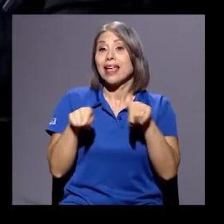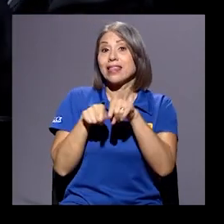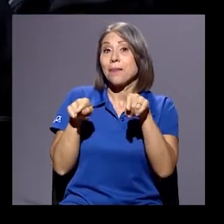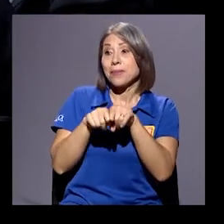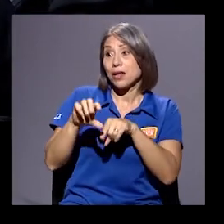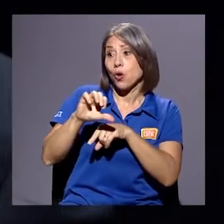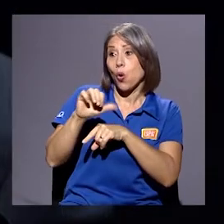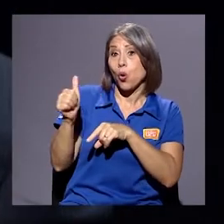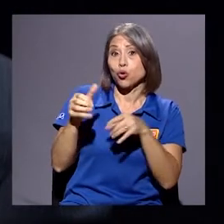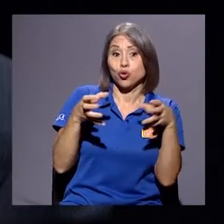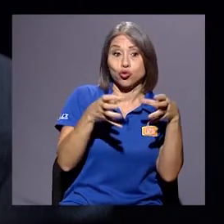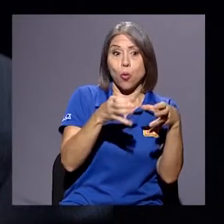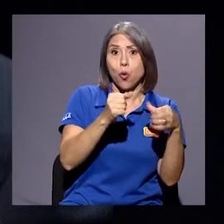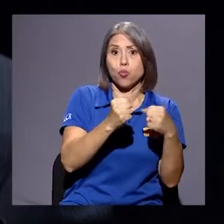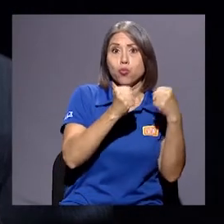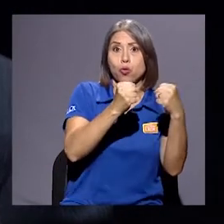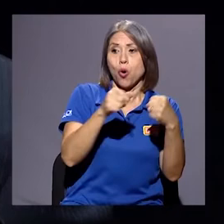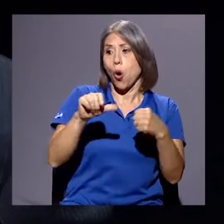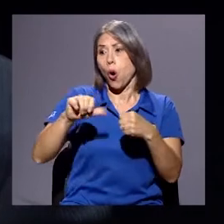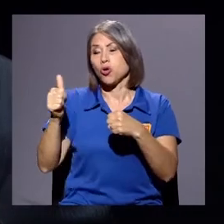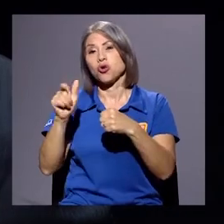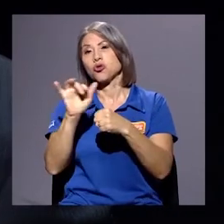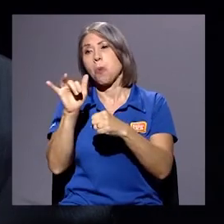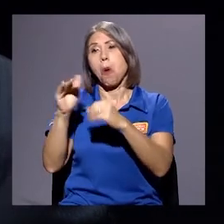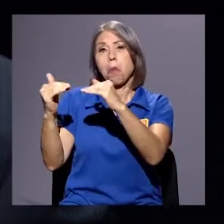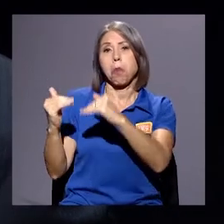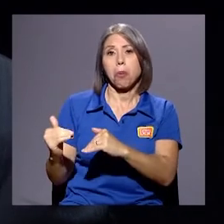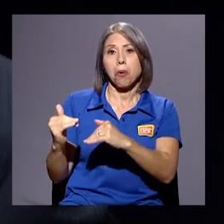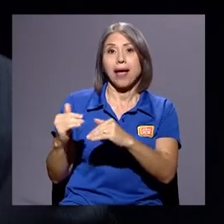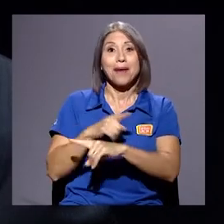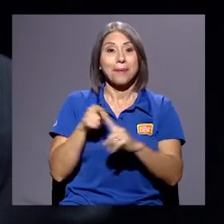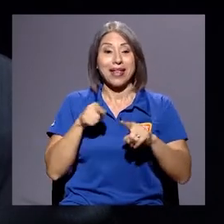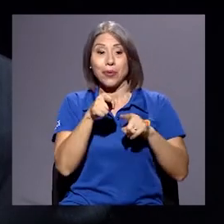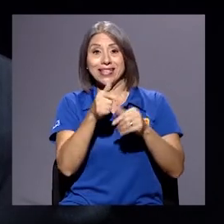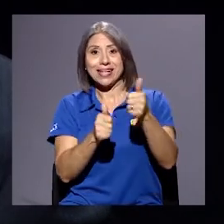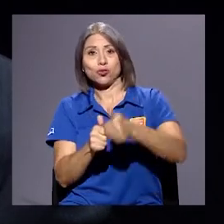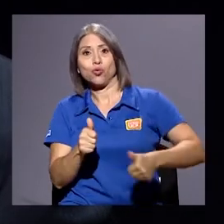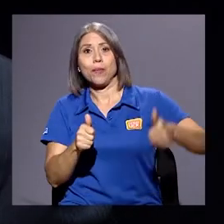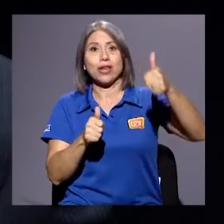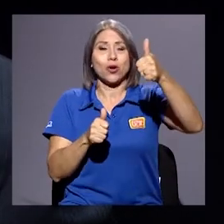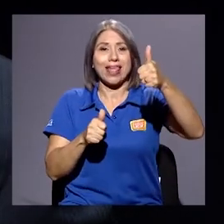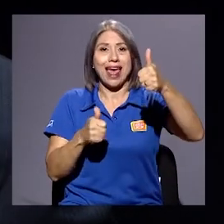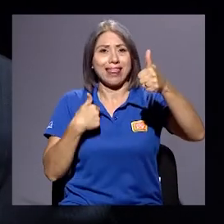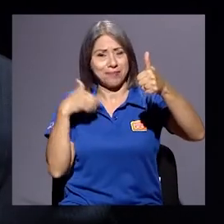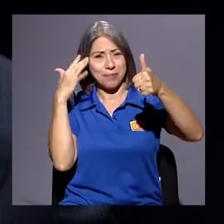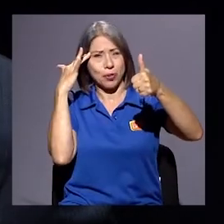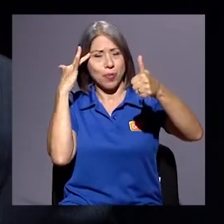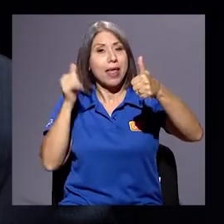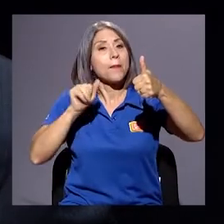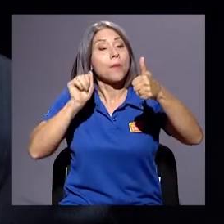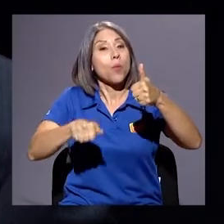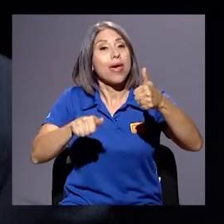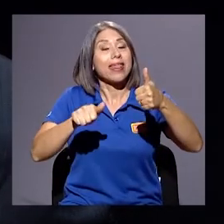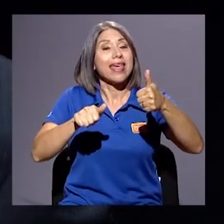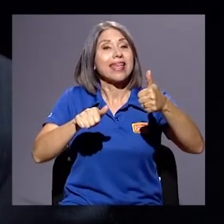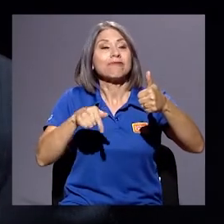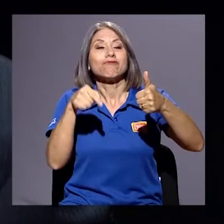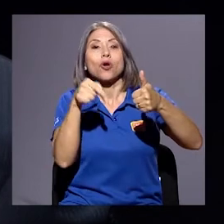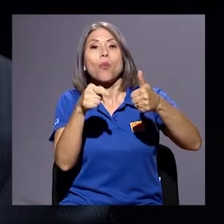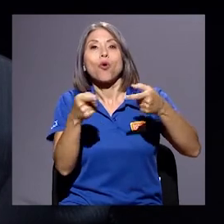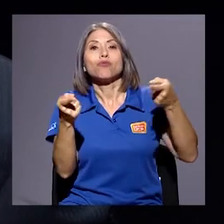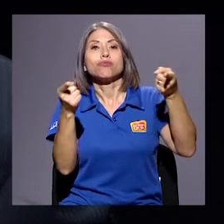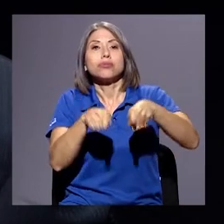preocupa muchísimo es que esas superioridades pueden convertirse, en lo que yo estoy llamando en esta investigación, una suerte de base